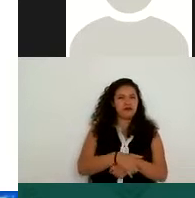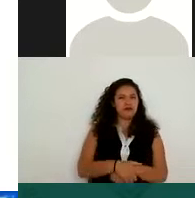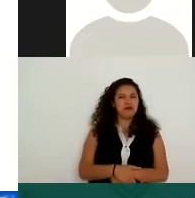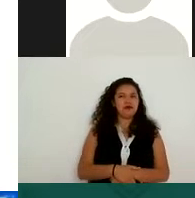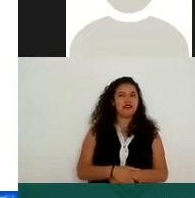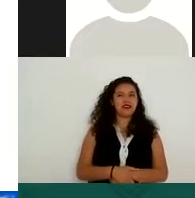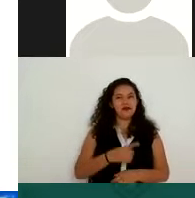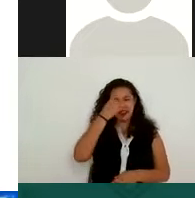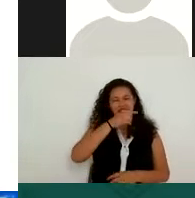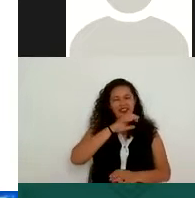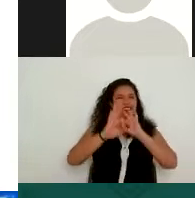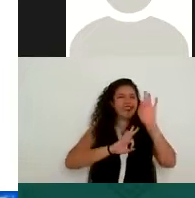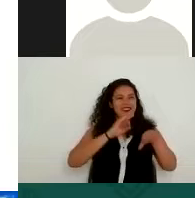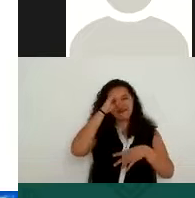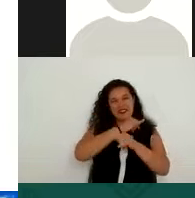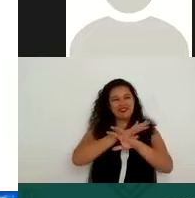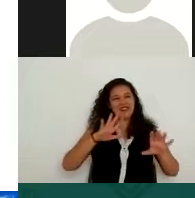personales sensibles.